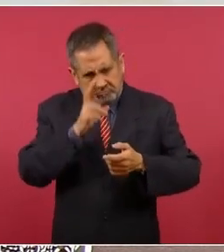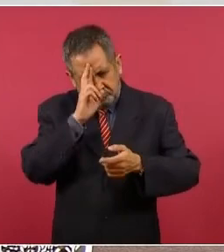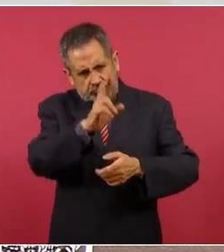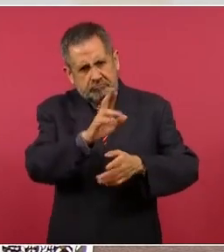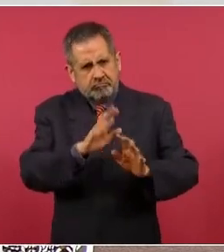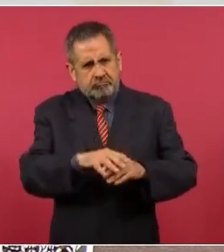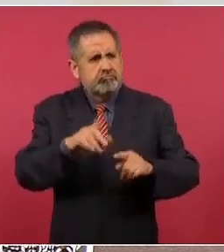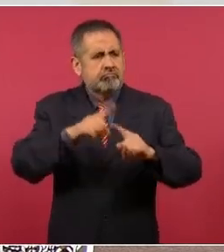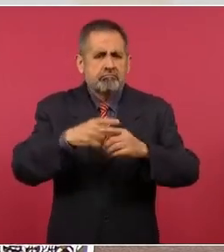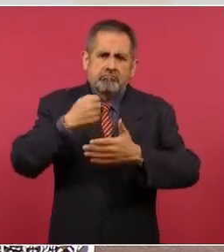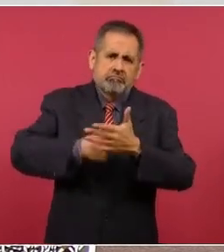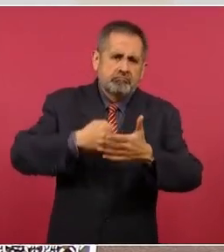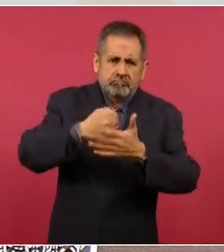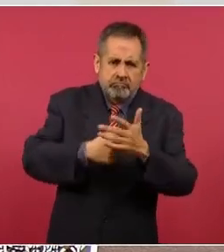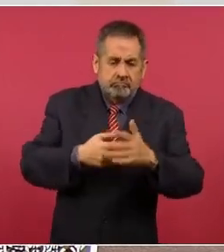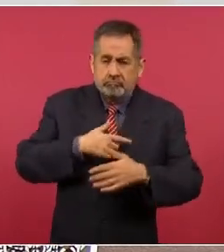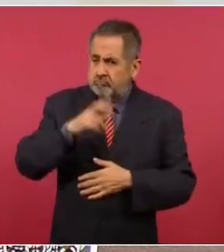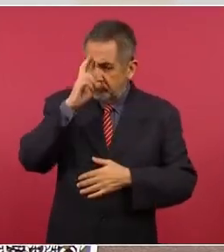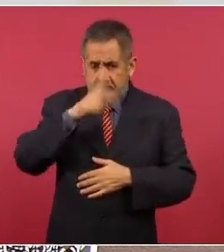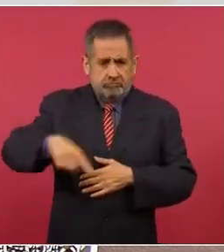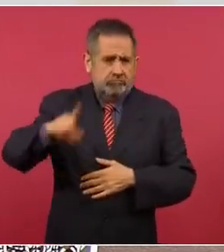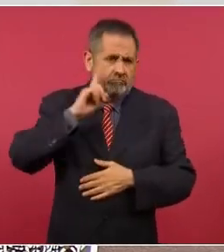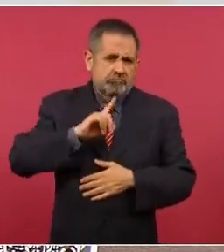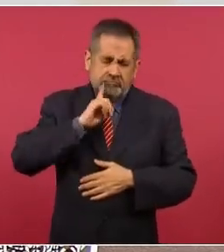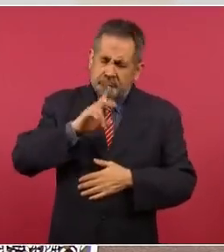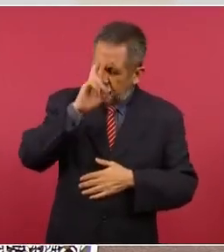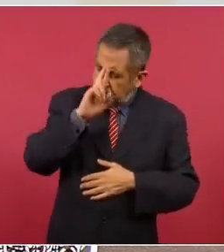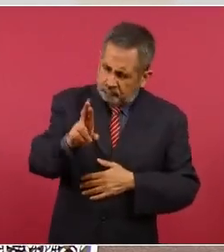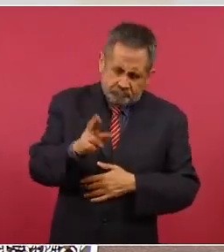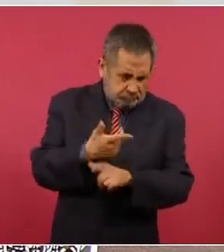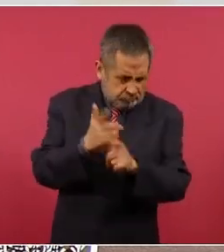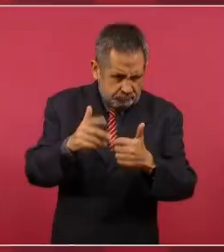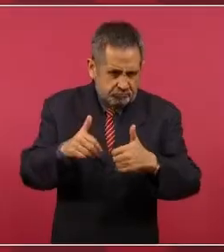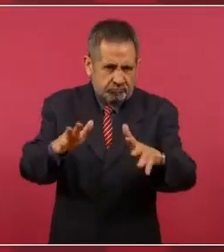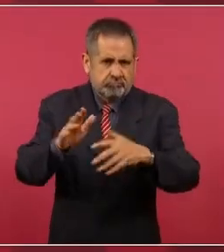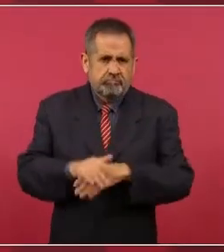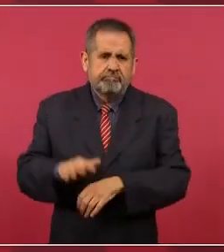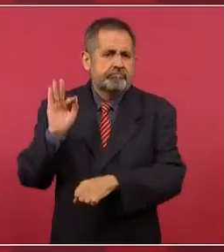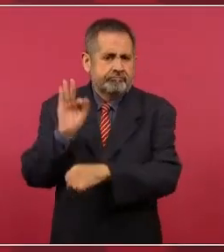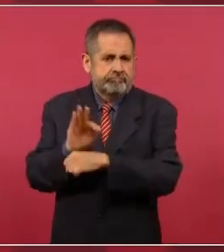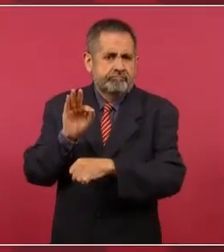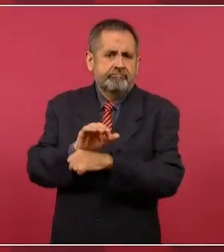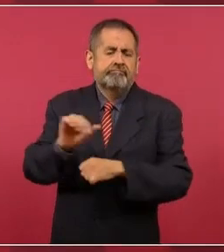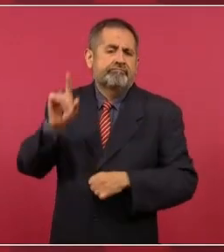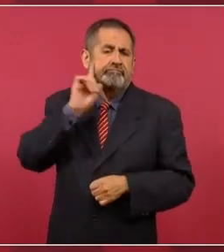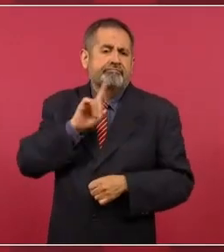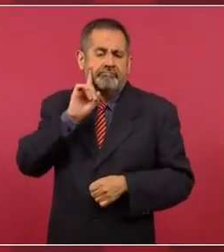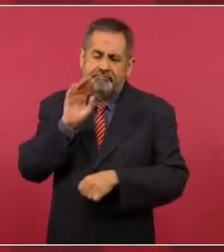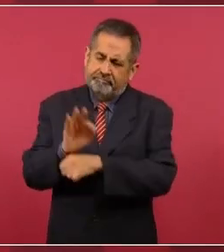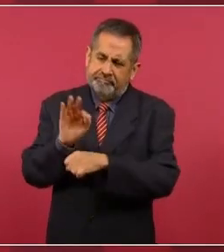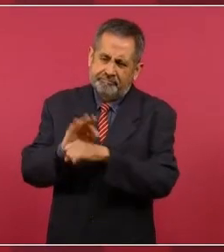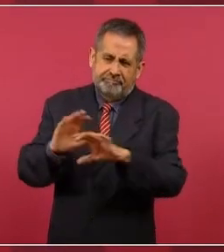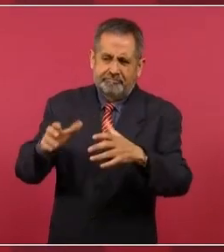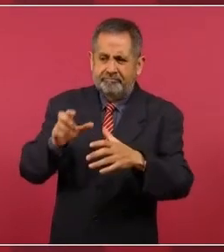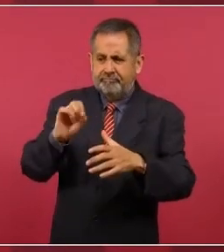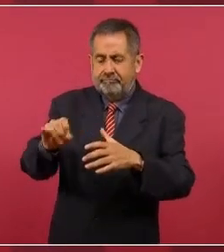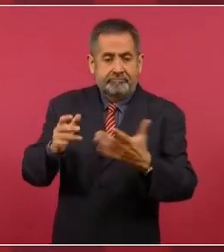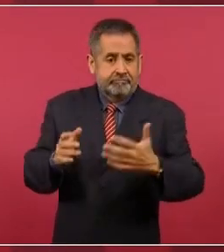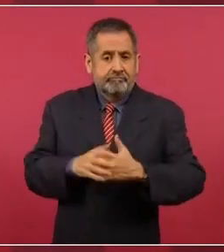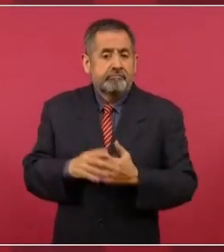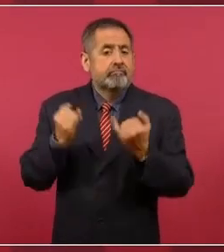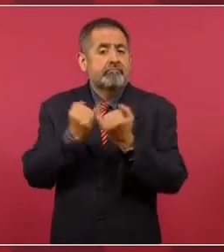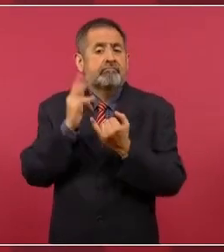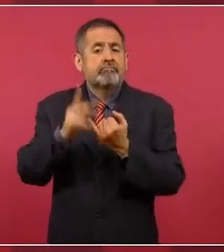a quien lucha y respeto mucho a las mujeres y defendemos a las mujeres como